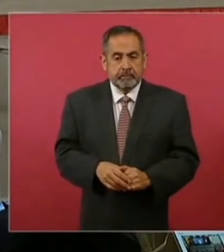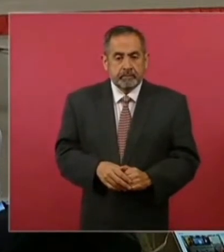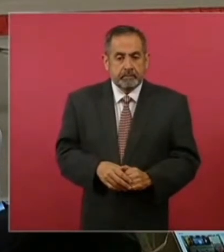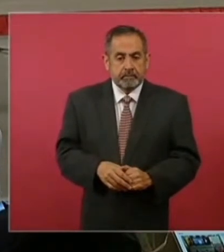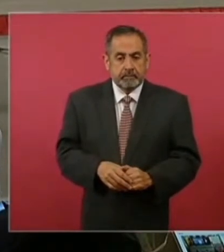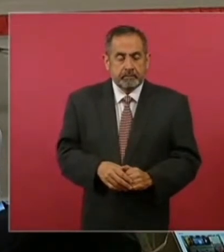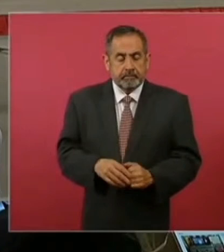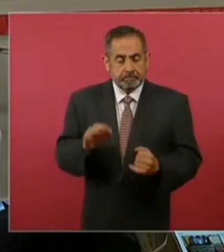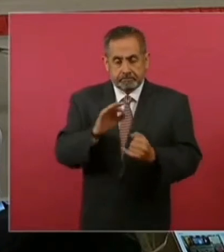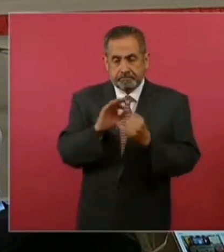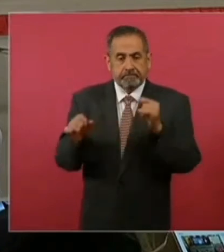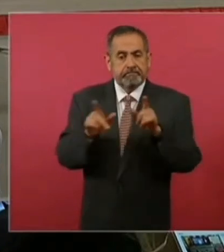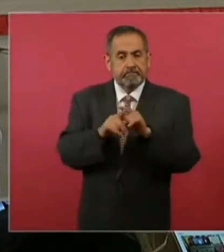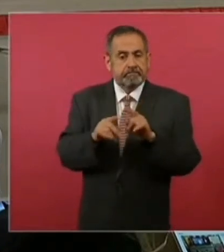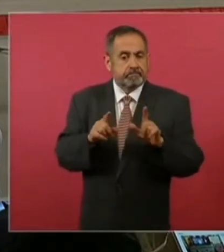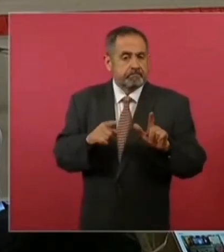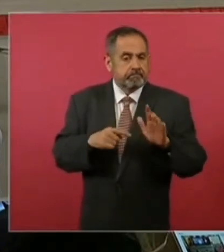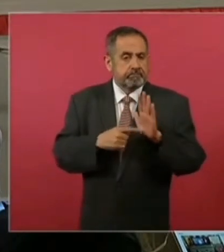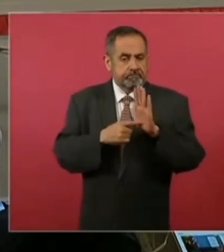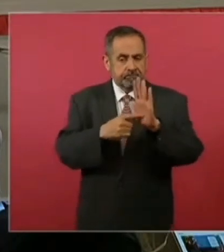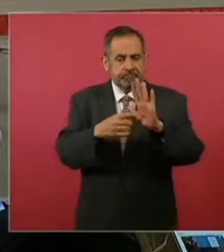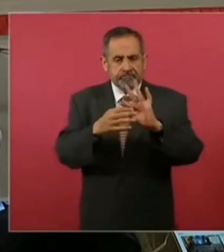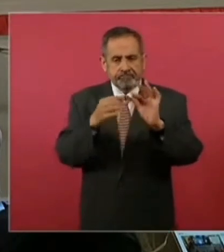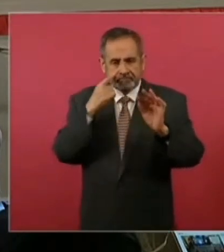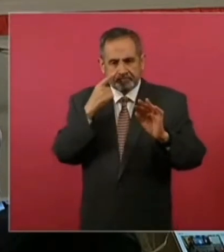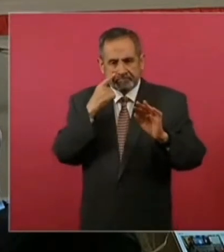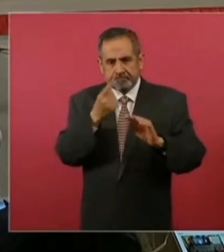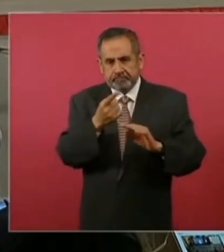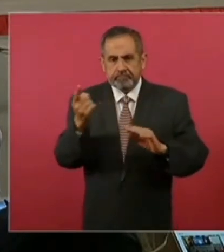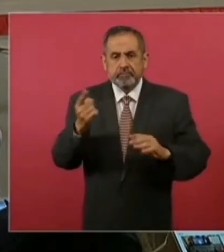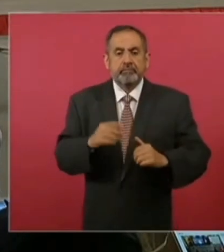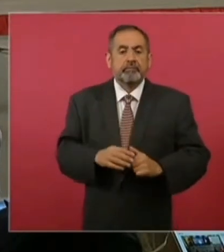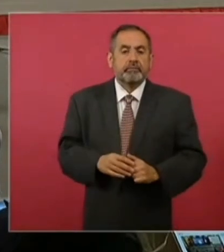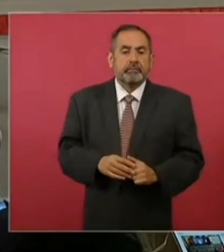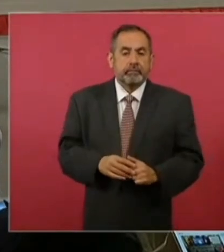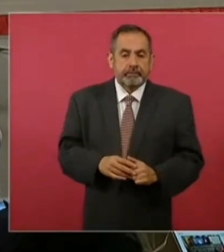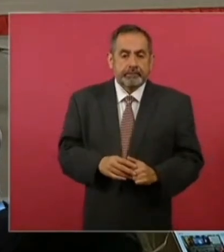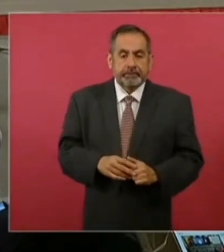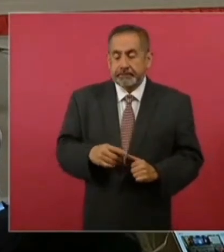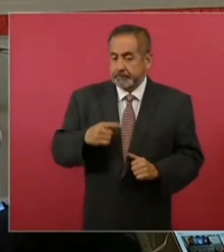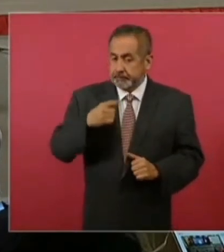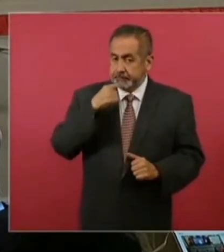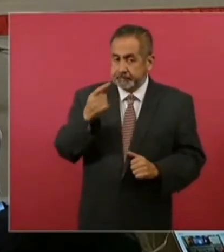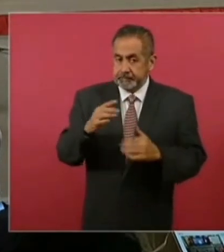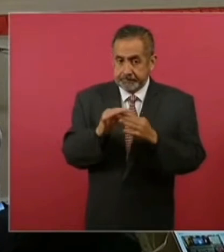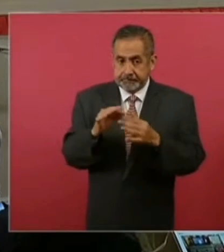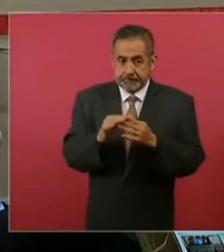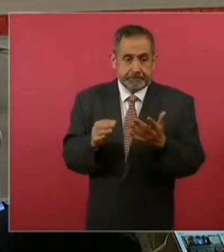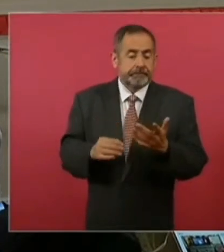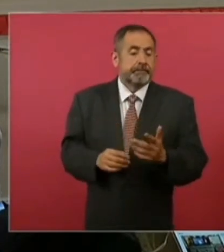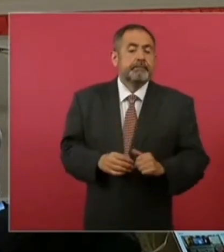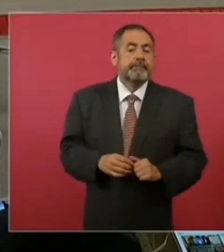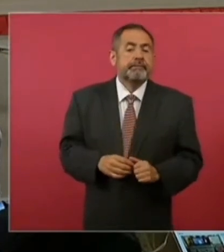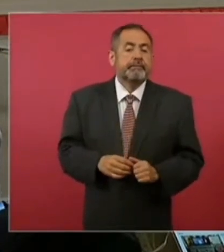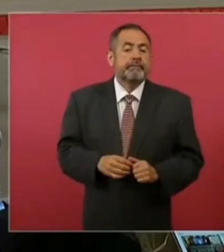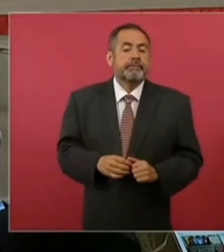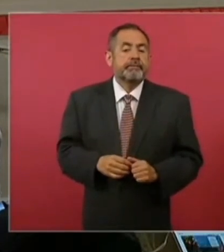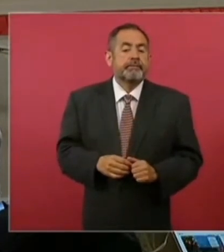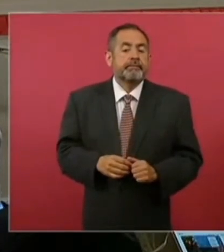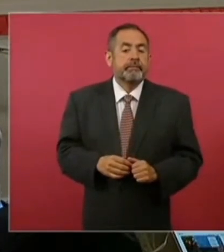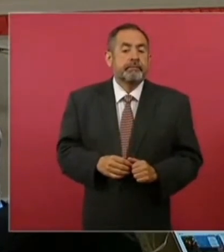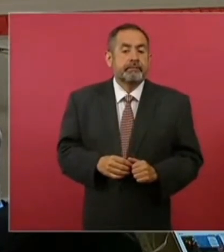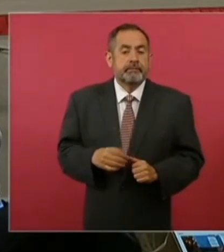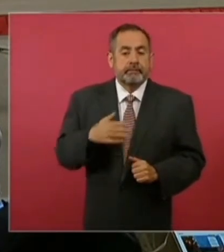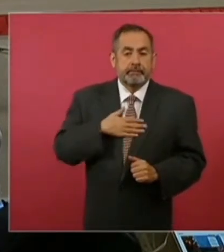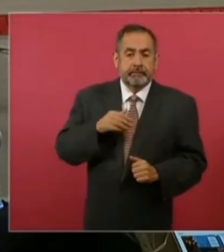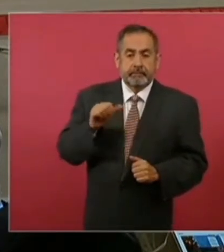más para terminar con algunas consideraciones, sería comentarles que nosotros en